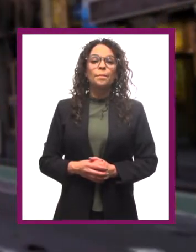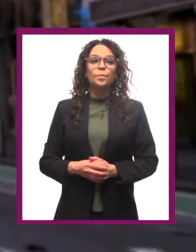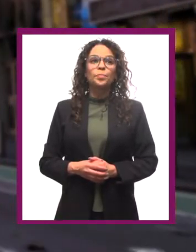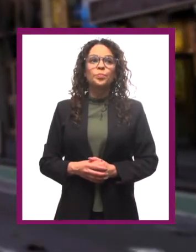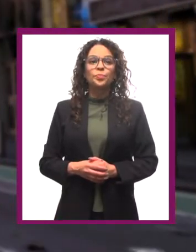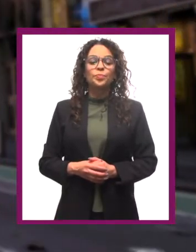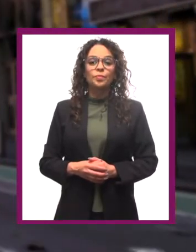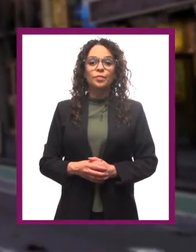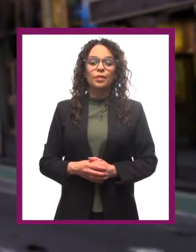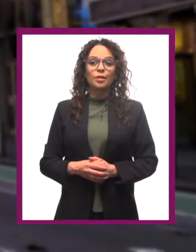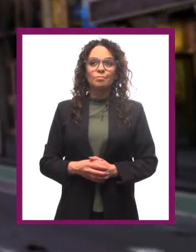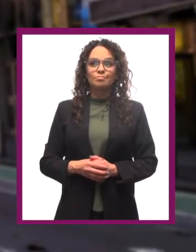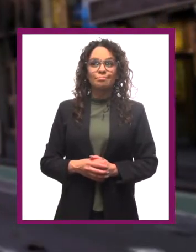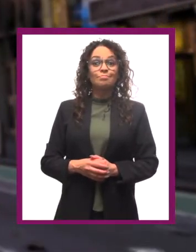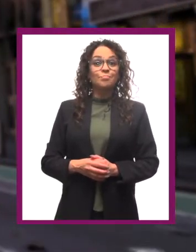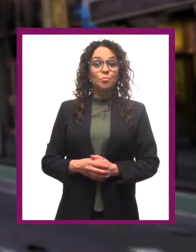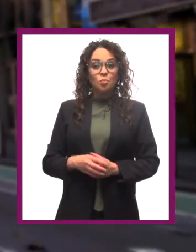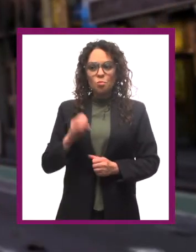¡Guau!